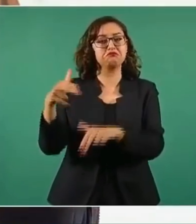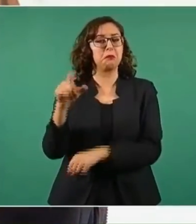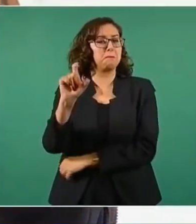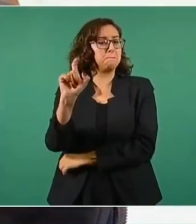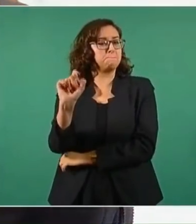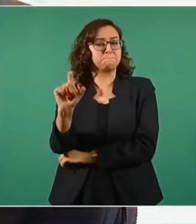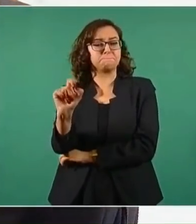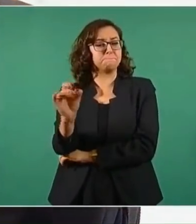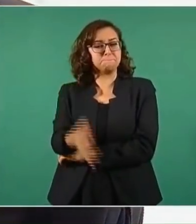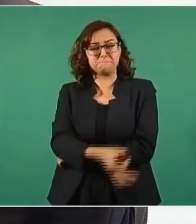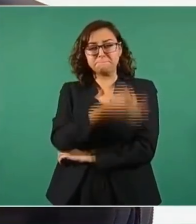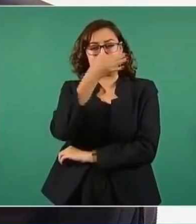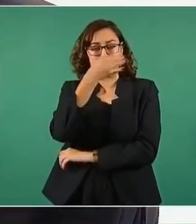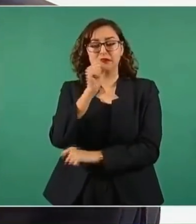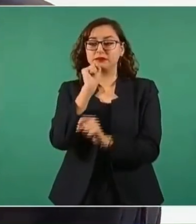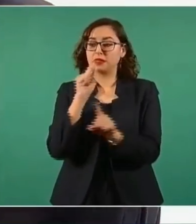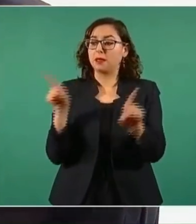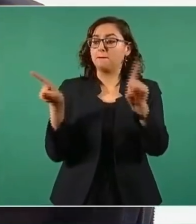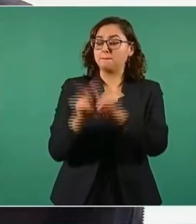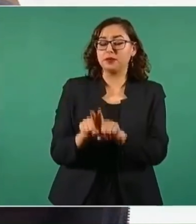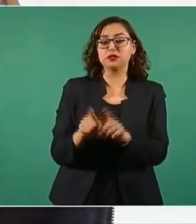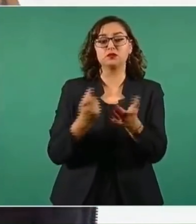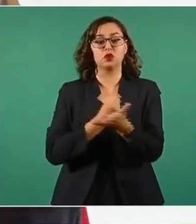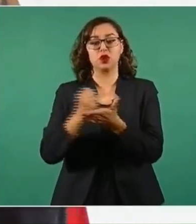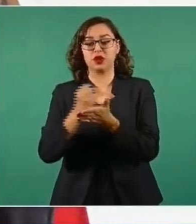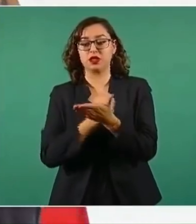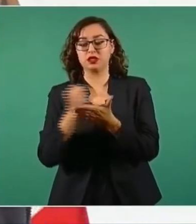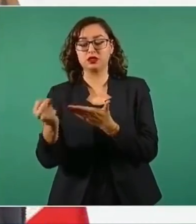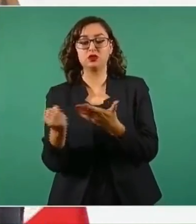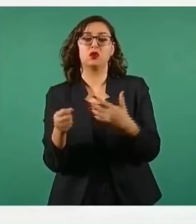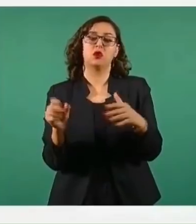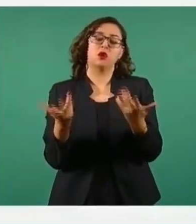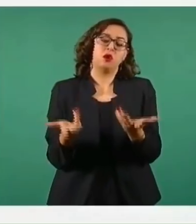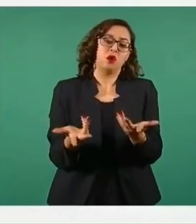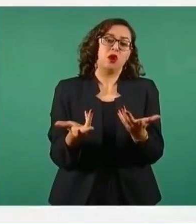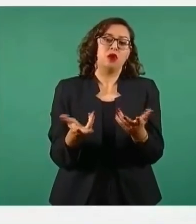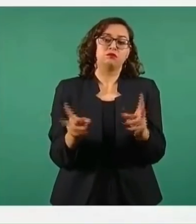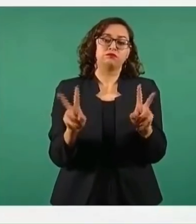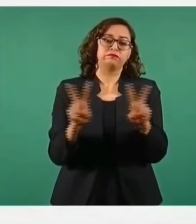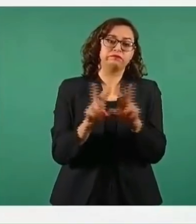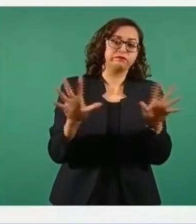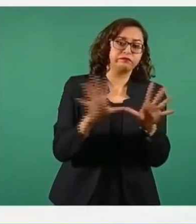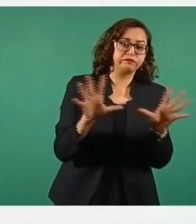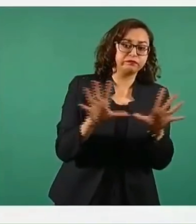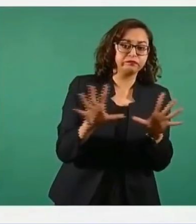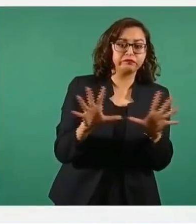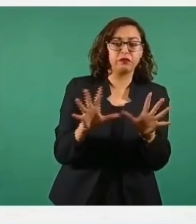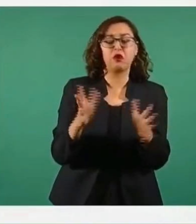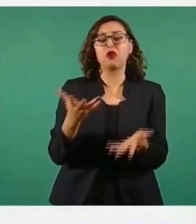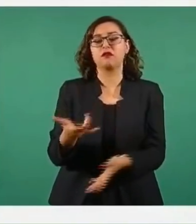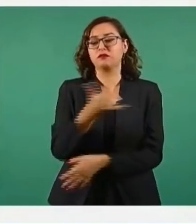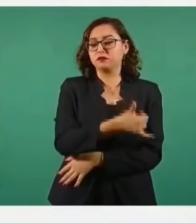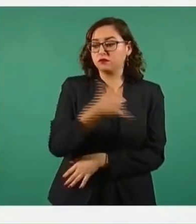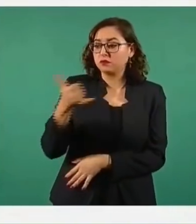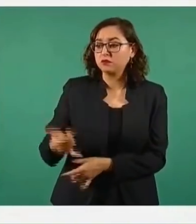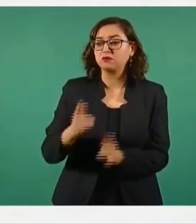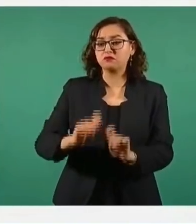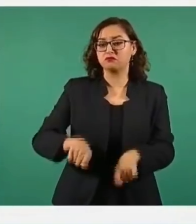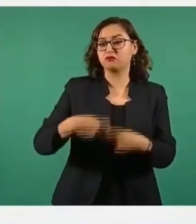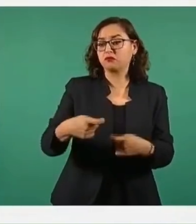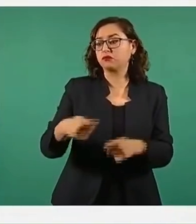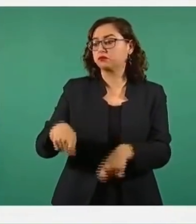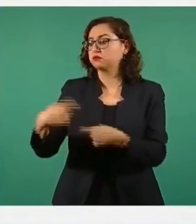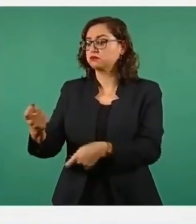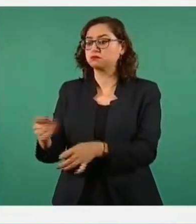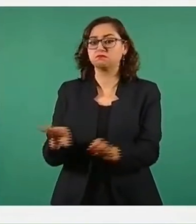Infonavit y del Foviste se entregan de manera directa a los trabajadores y no hay desalojos por causas